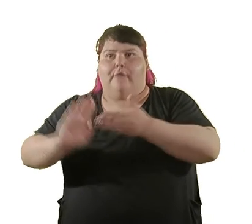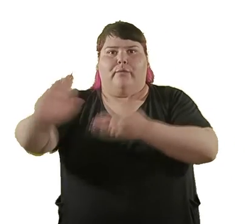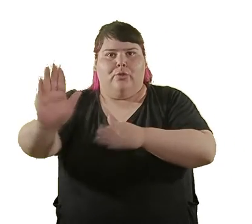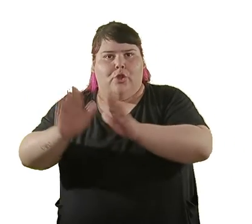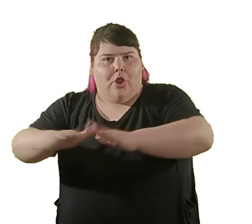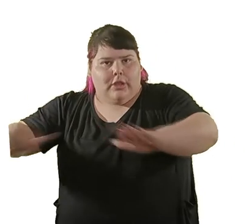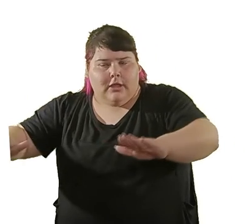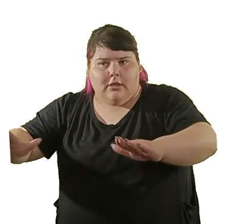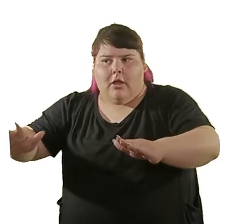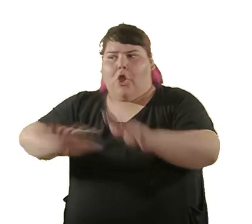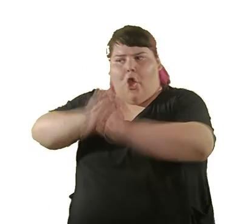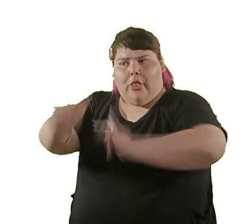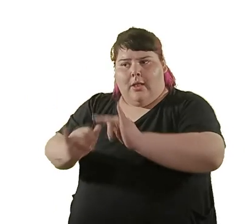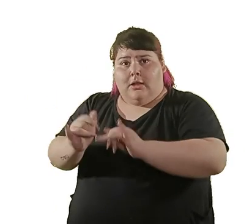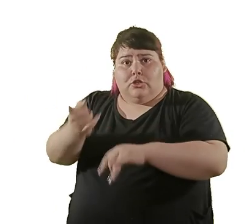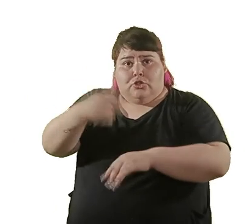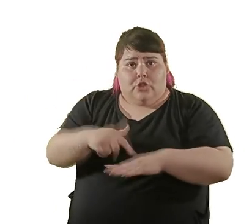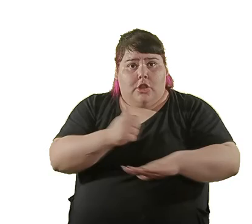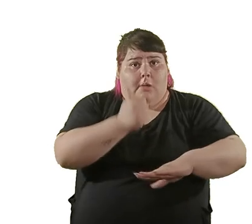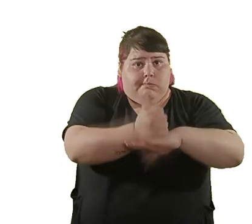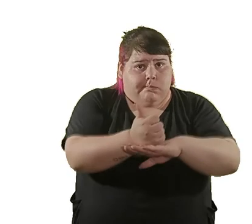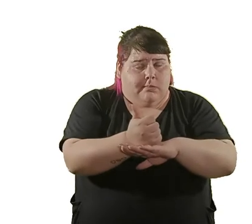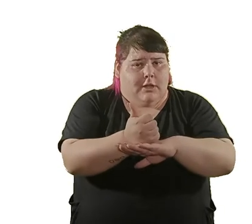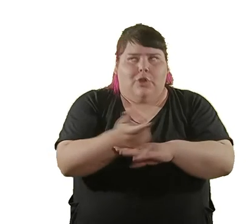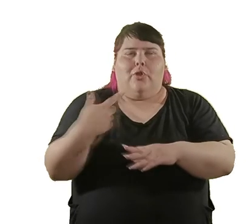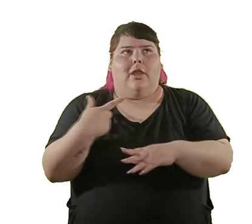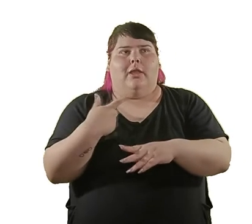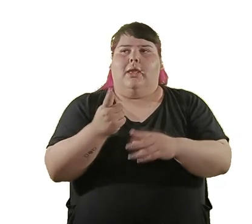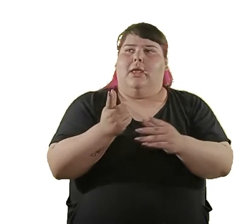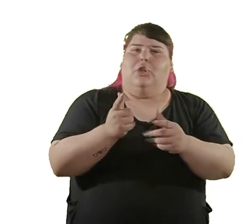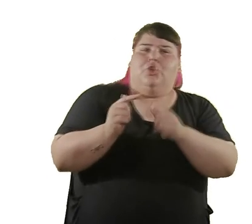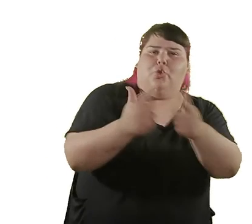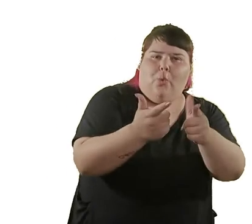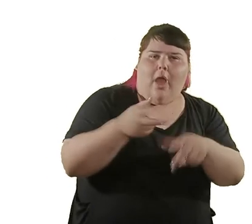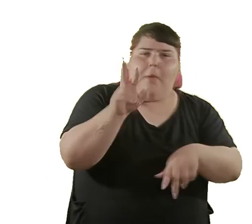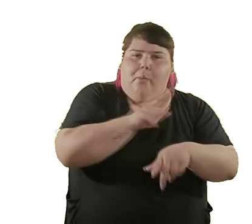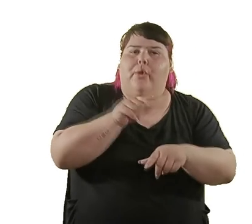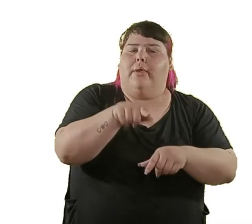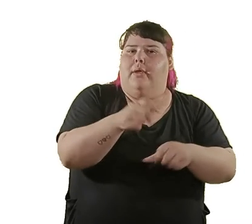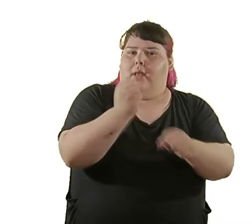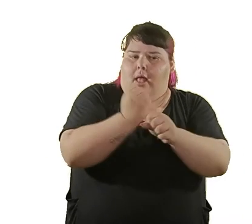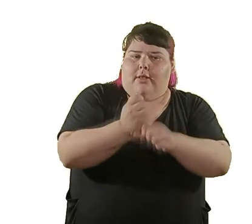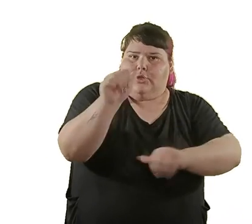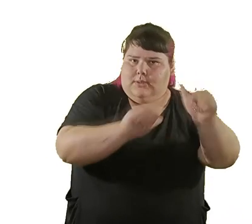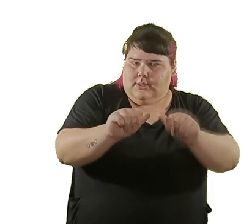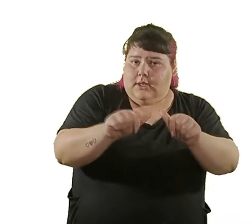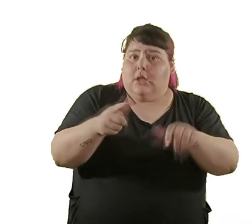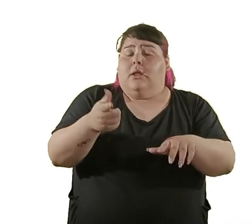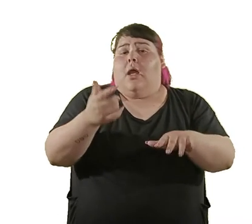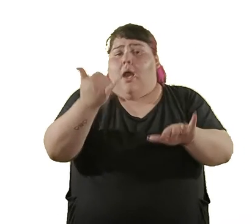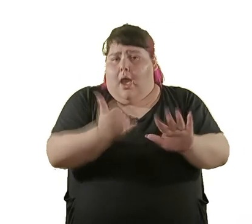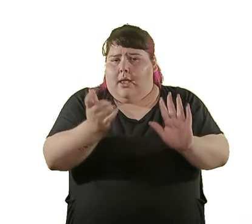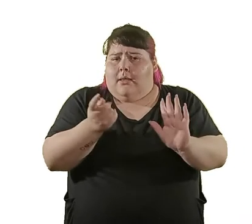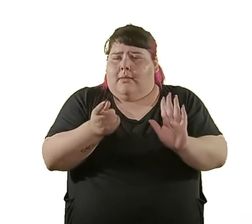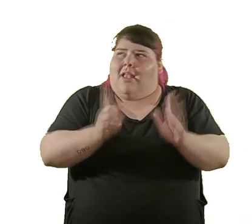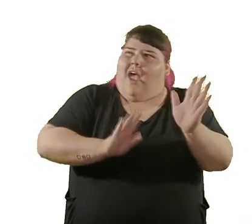mirá, estamos ahí, no es que no estamos, no es que no hay mujeres trabajando en estas áreas. Estamos, a veces somos pocas, pero